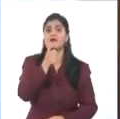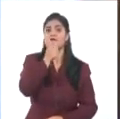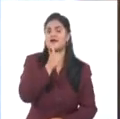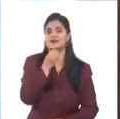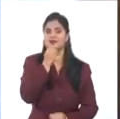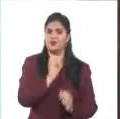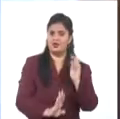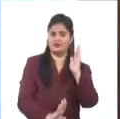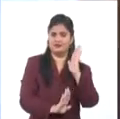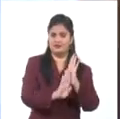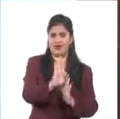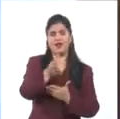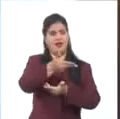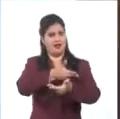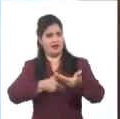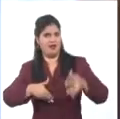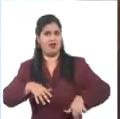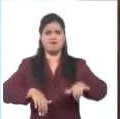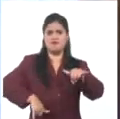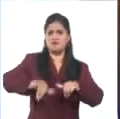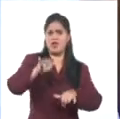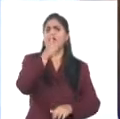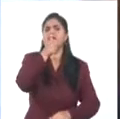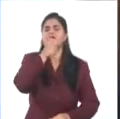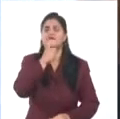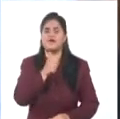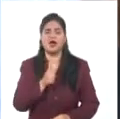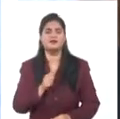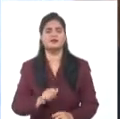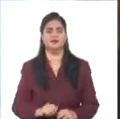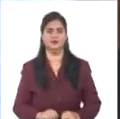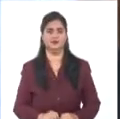diferentes, cumplir sus sueños y aspiraciones.